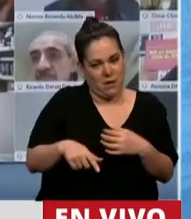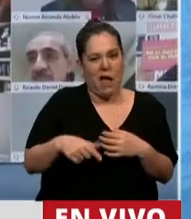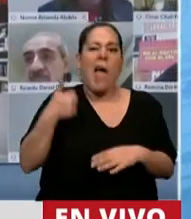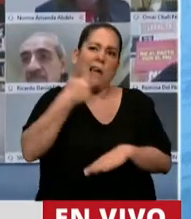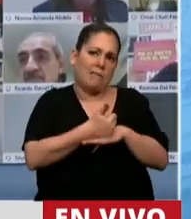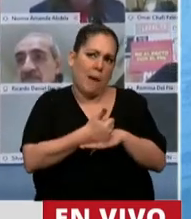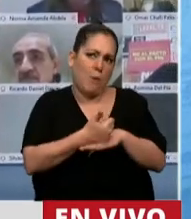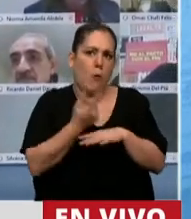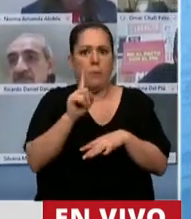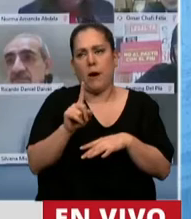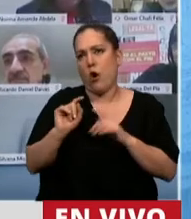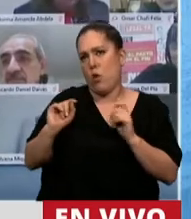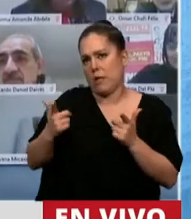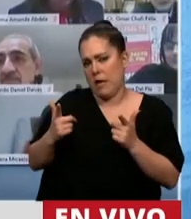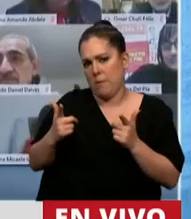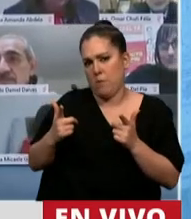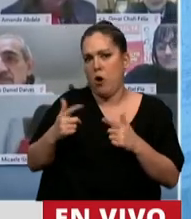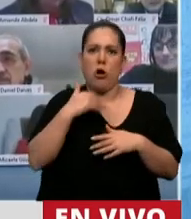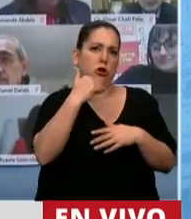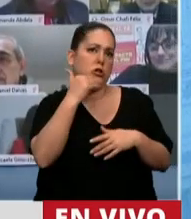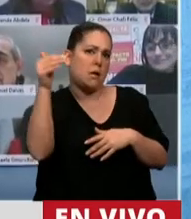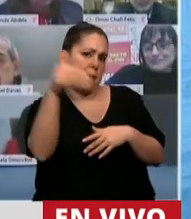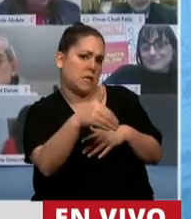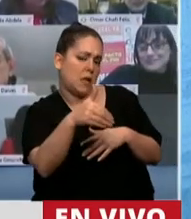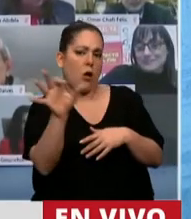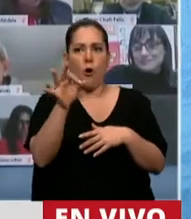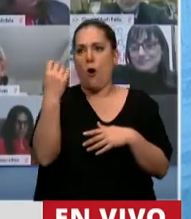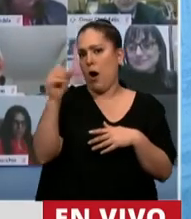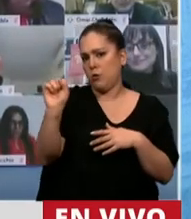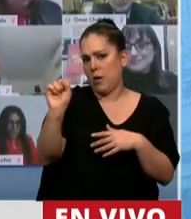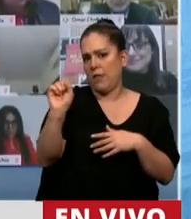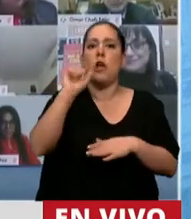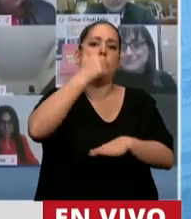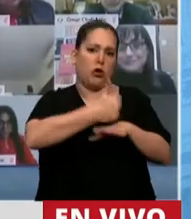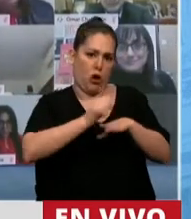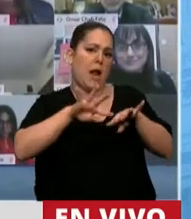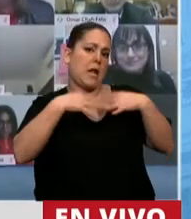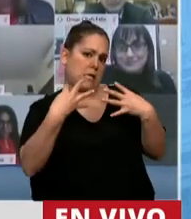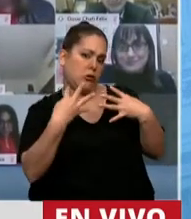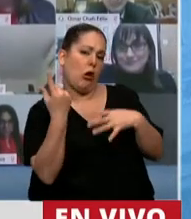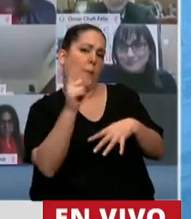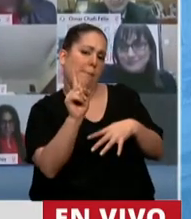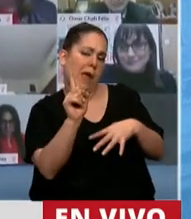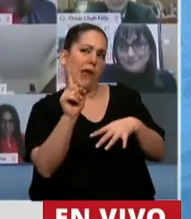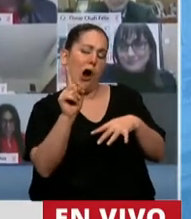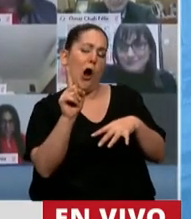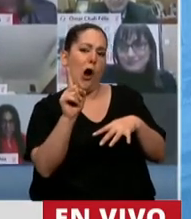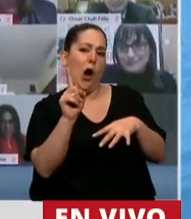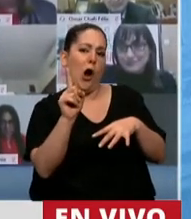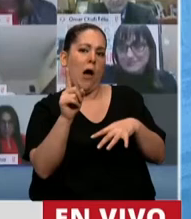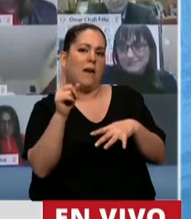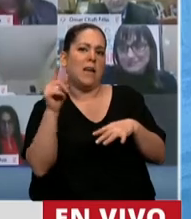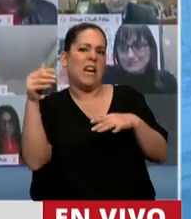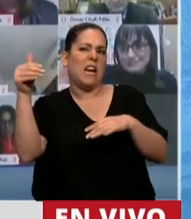No sé si estoy presente o si estoy ausente. Estoy en el recinto, pero no estoy en el